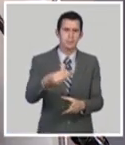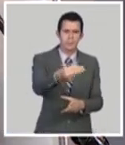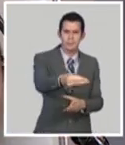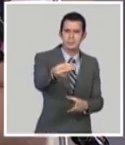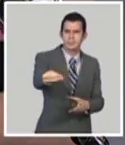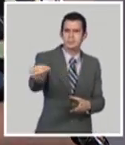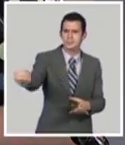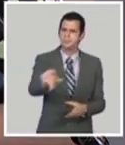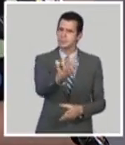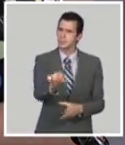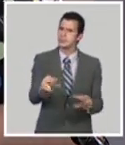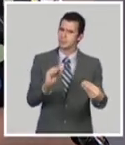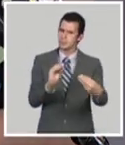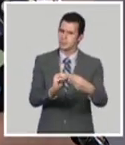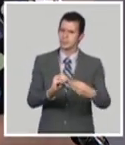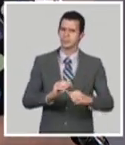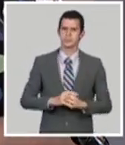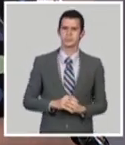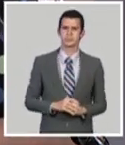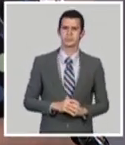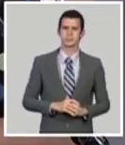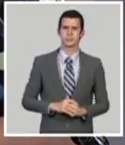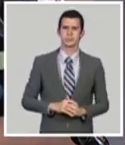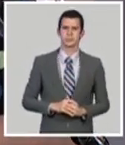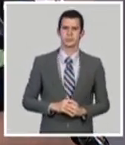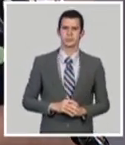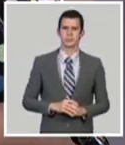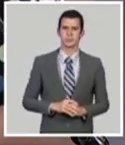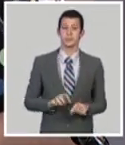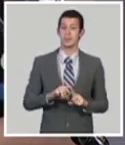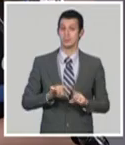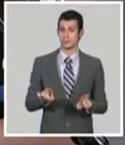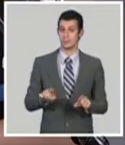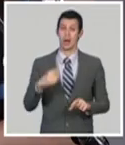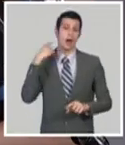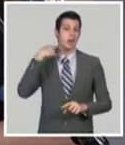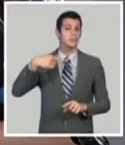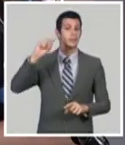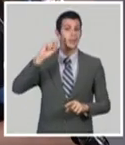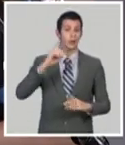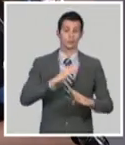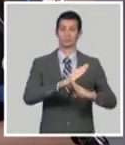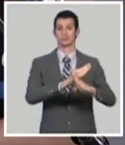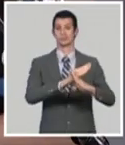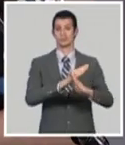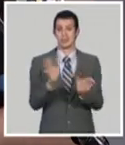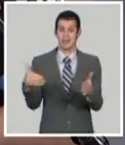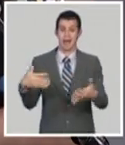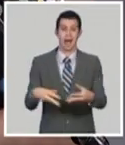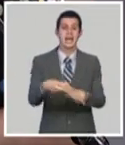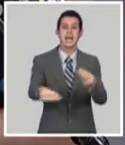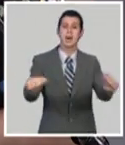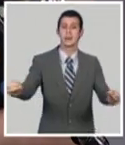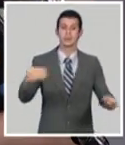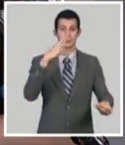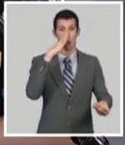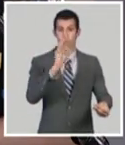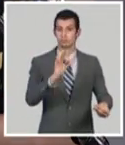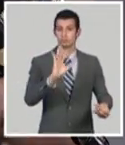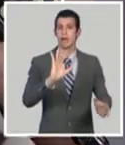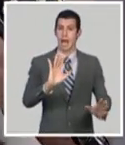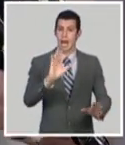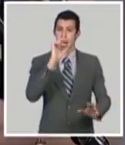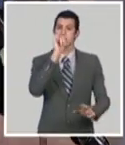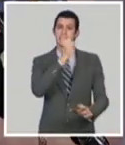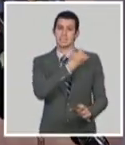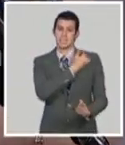al año 2020 en este mes. Y realmente hicimos un análisis y como la carga entró al país